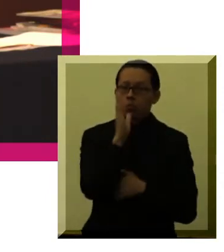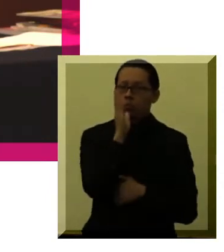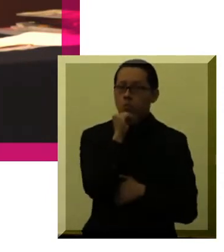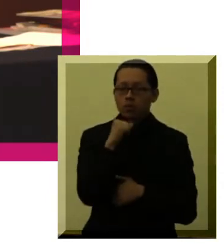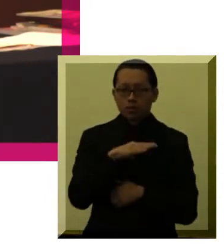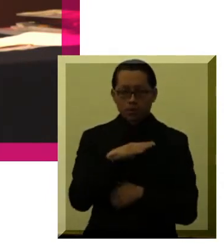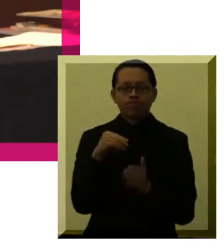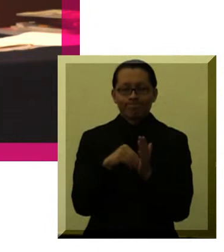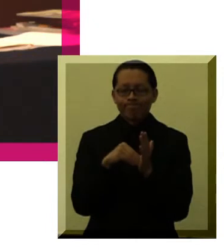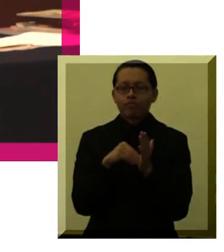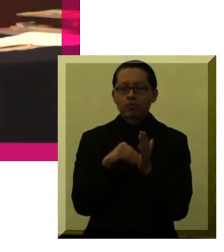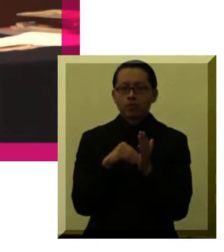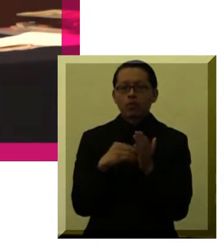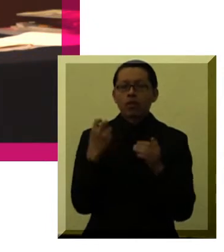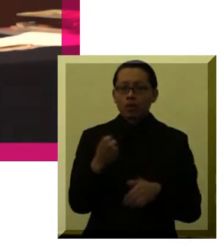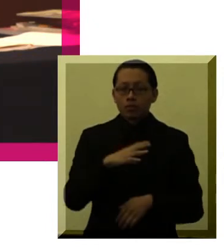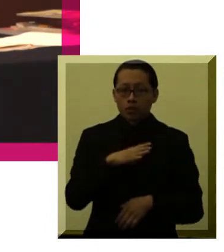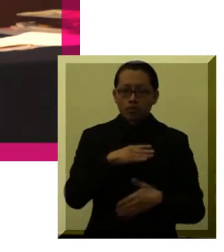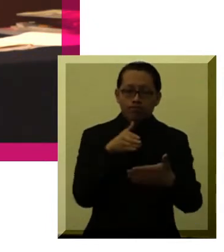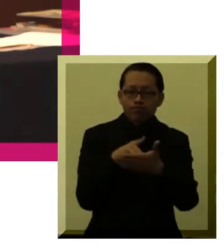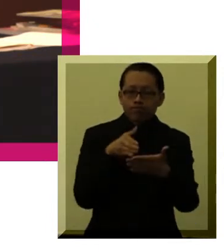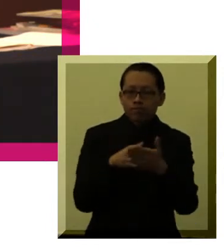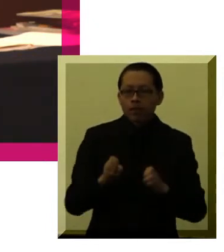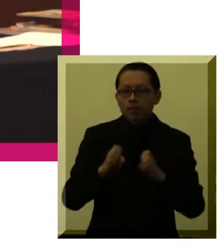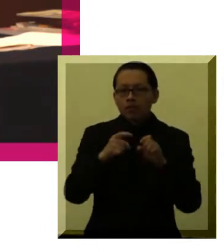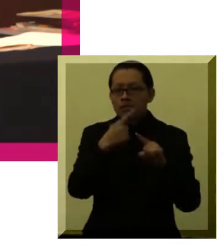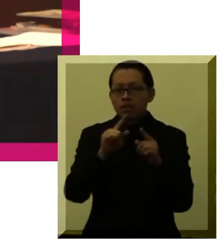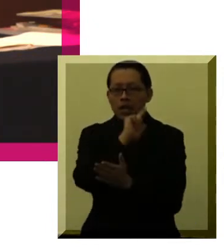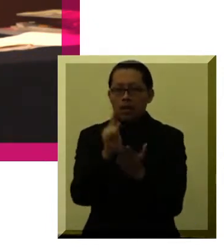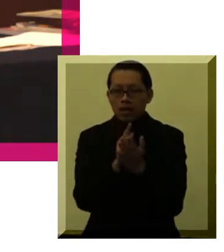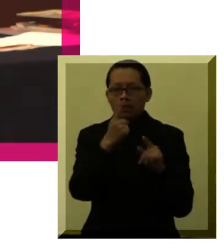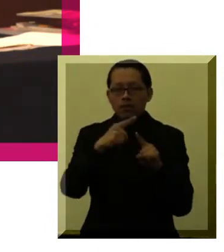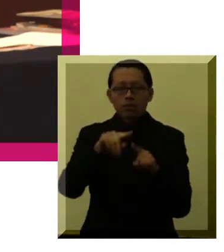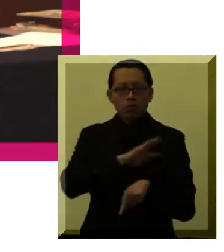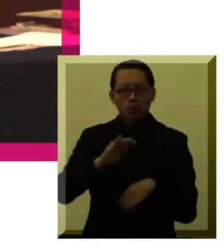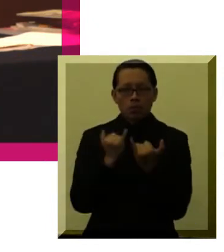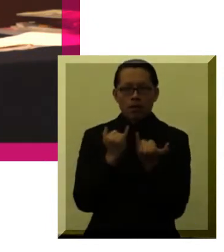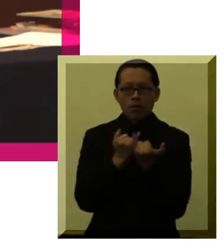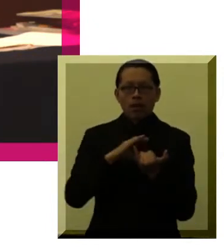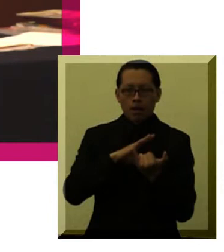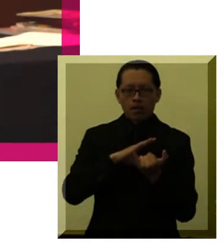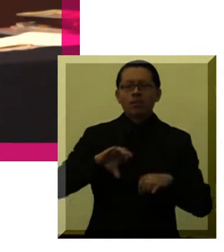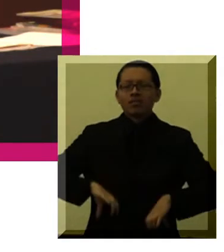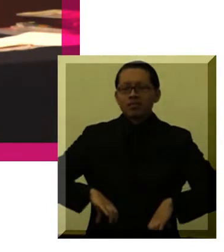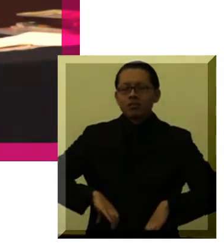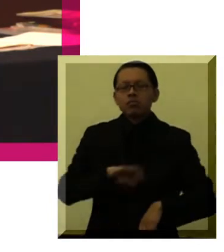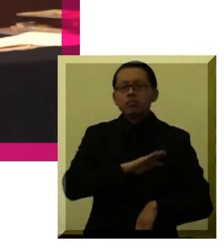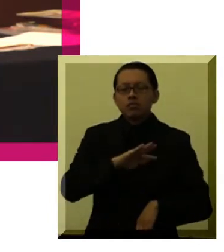Estas y muchas otras barreras físicas y legales, entre otras, como también lo pueden ser las actitudes negativas,